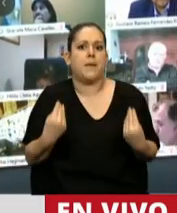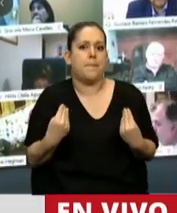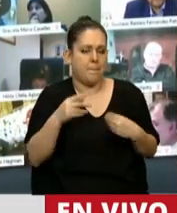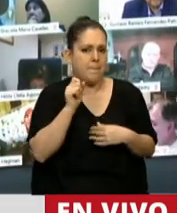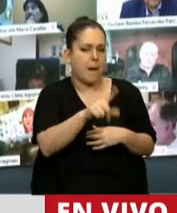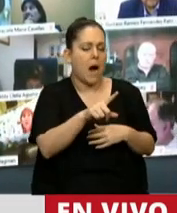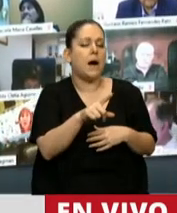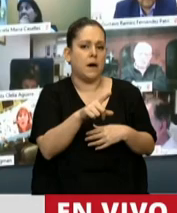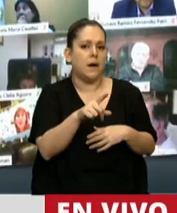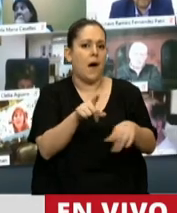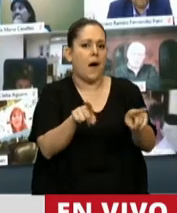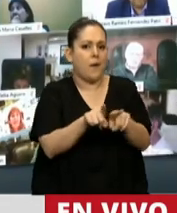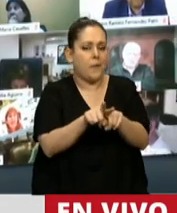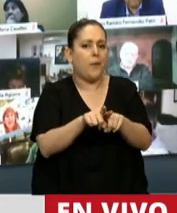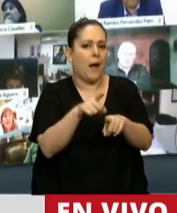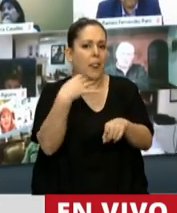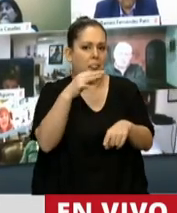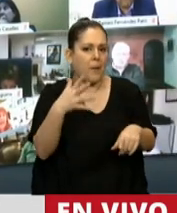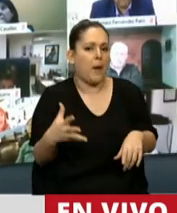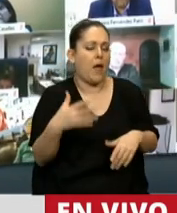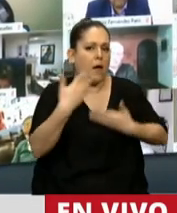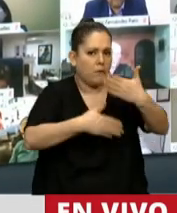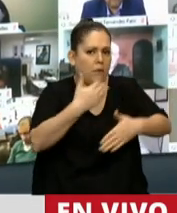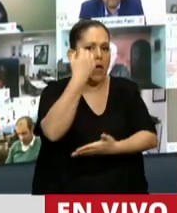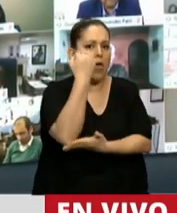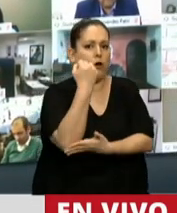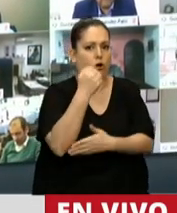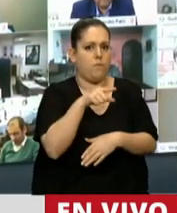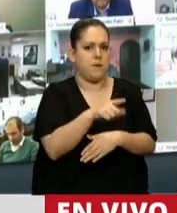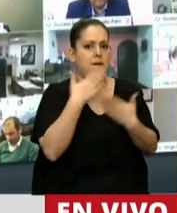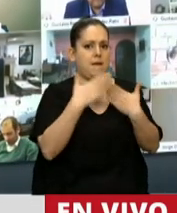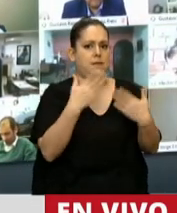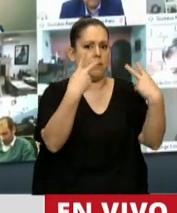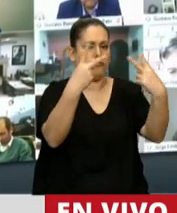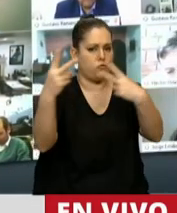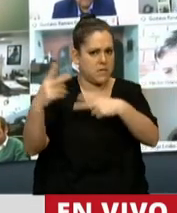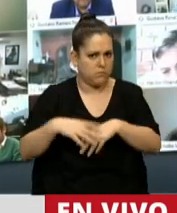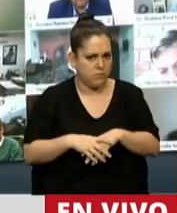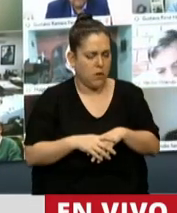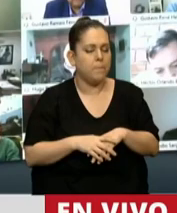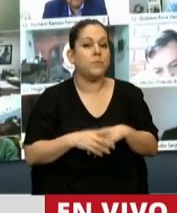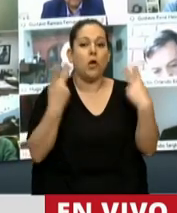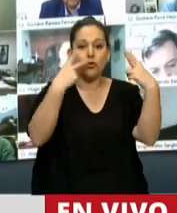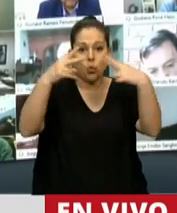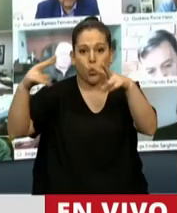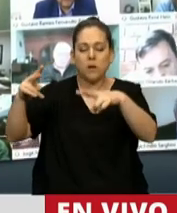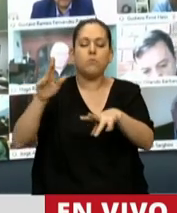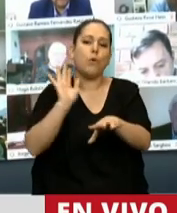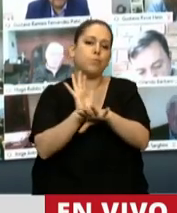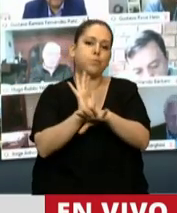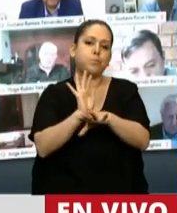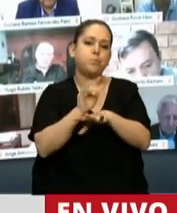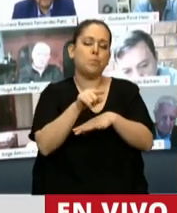tiene que asentar la recuperación económica de la Argentina. El turismo representa el complejo